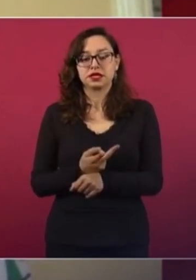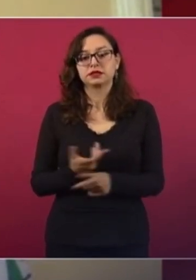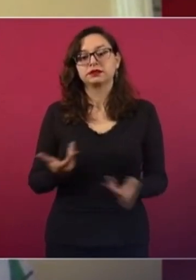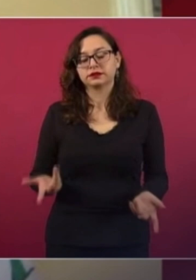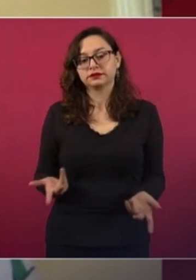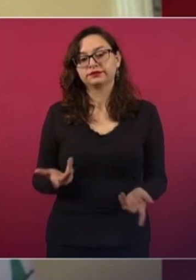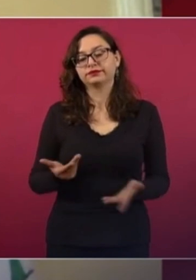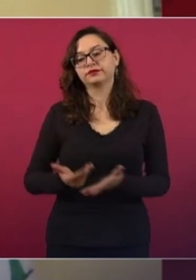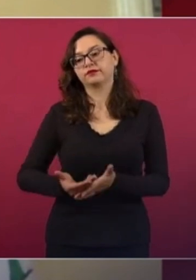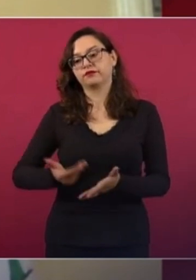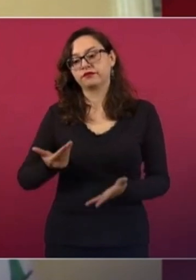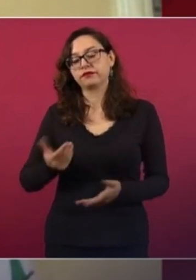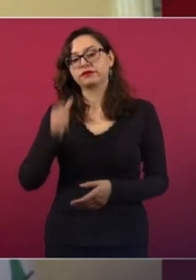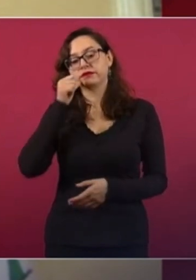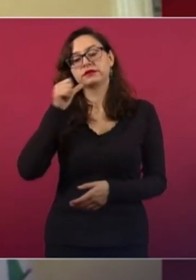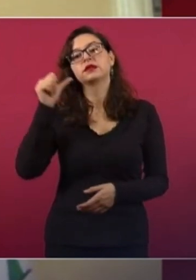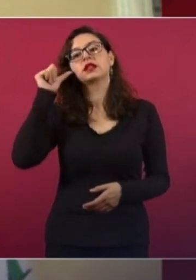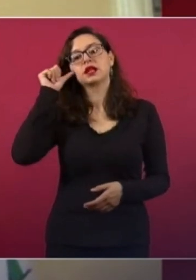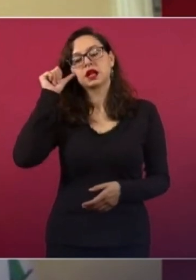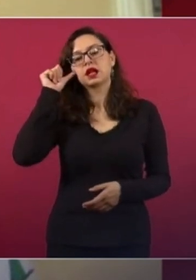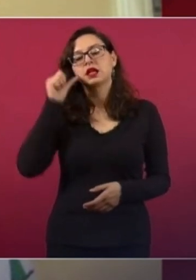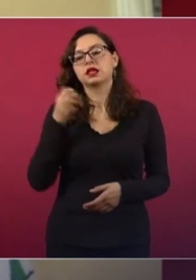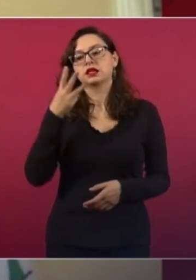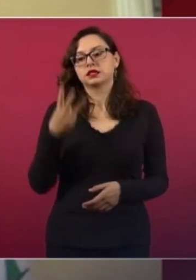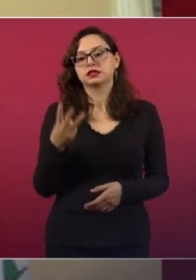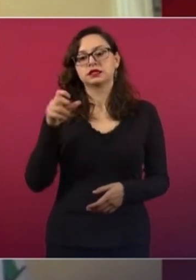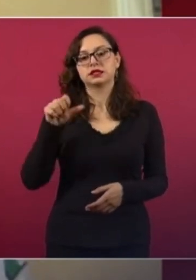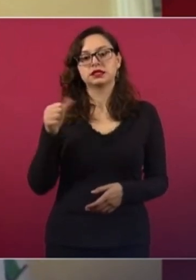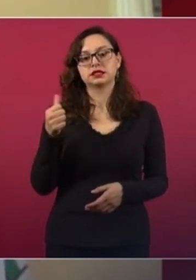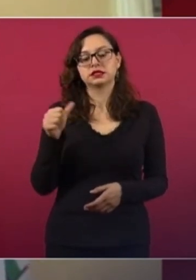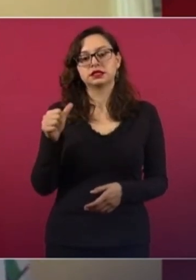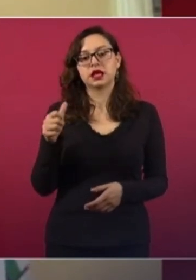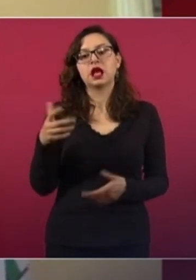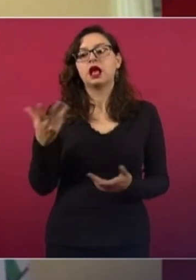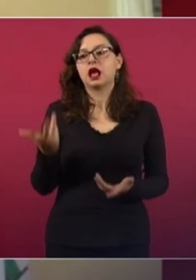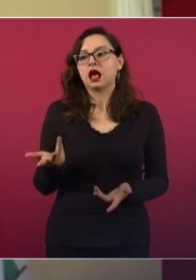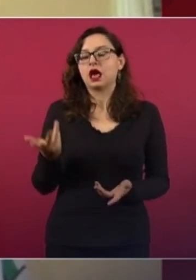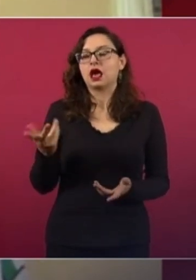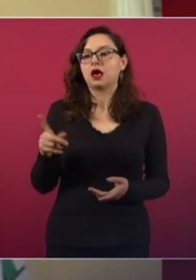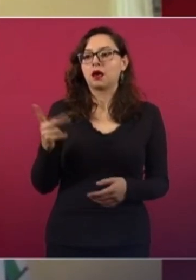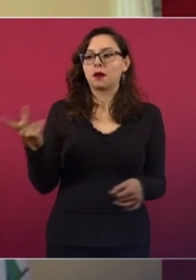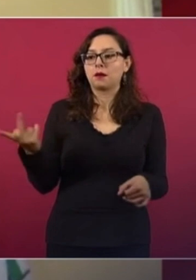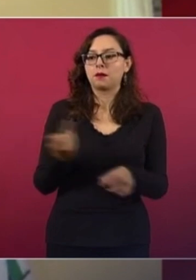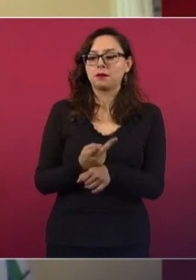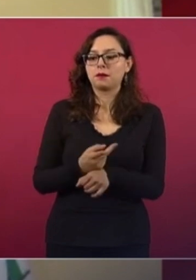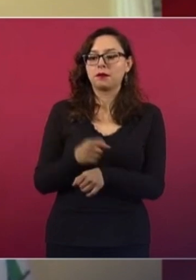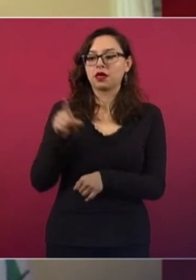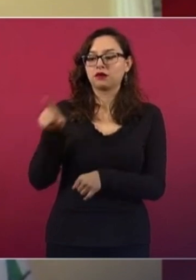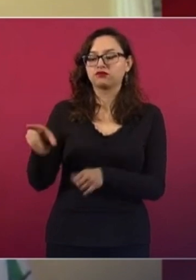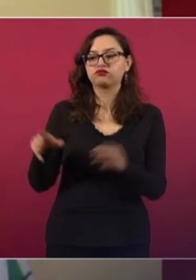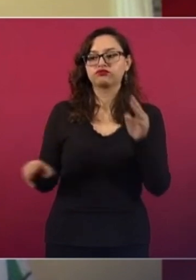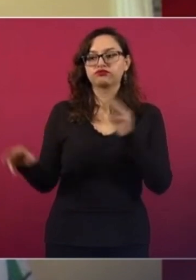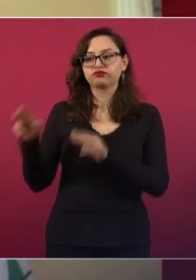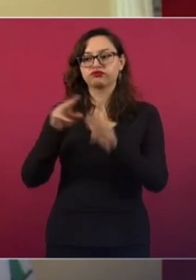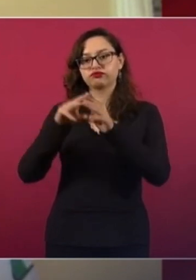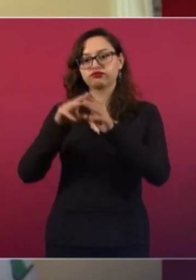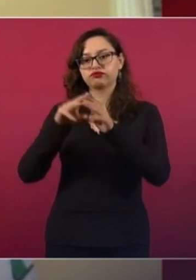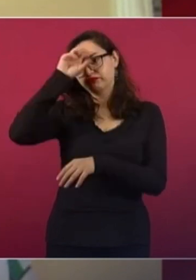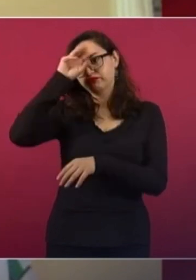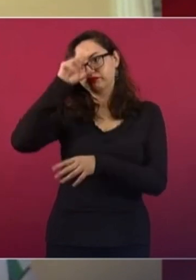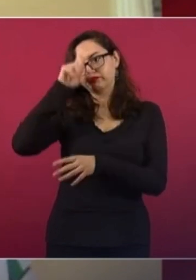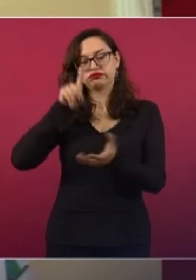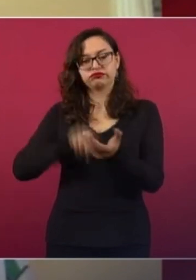horas del día de ayer, 3 de agosto, ocurrió un accidente en una mina de carbón